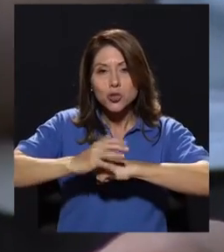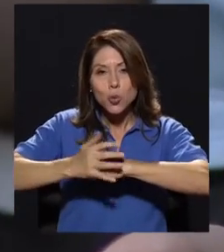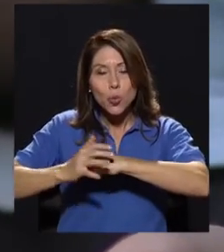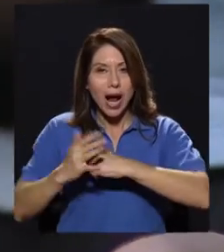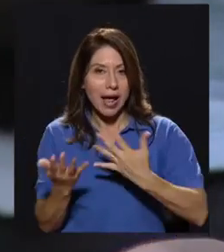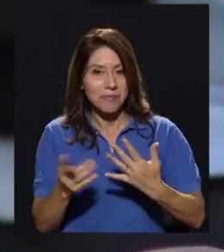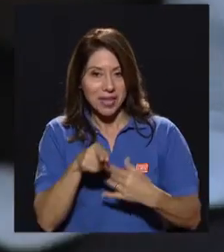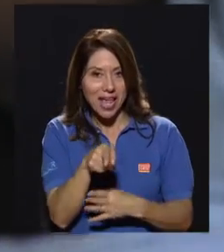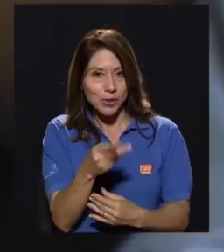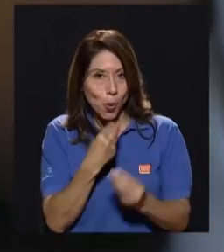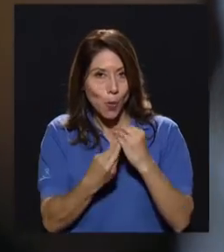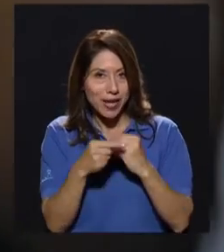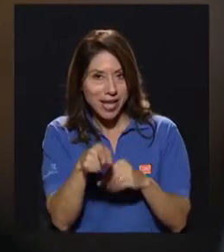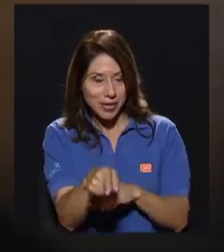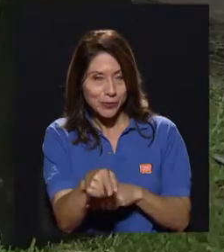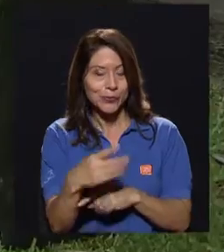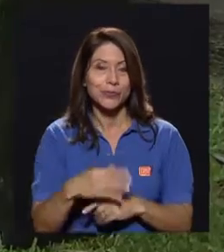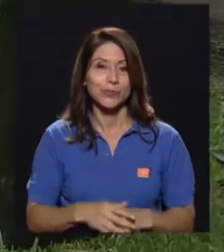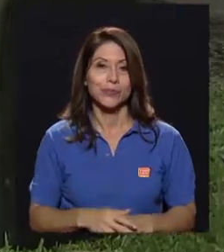vez si lo levantas.